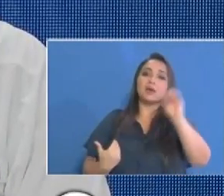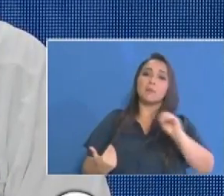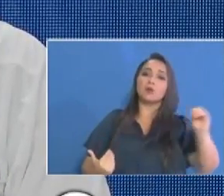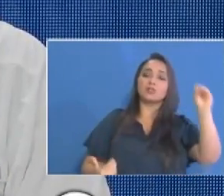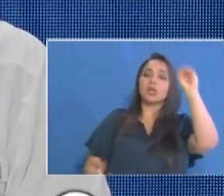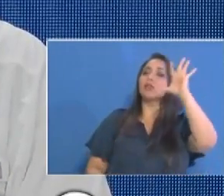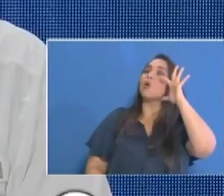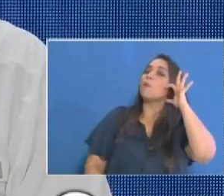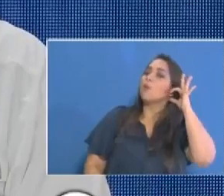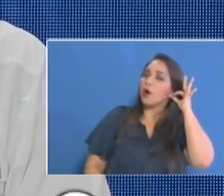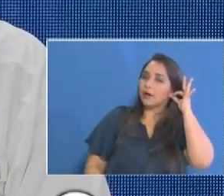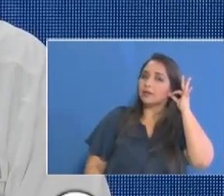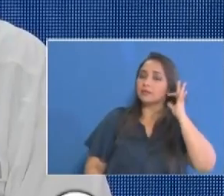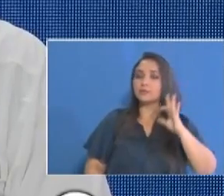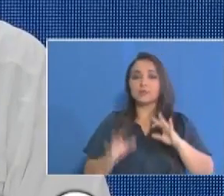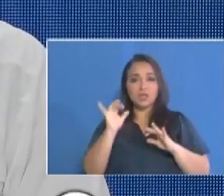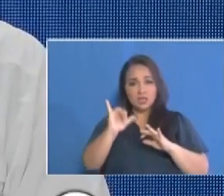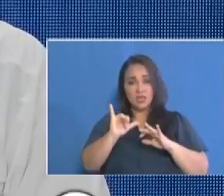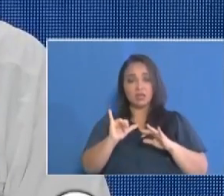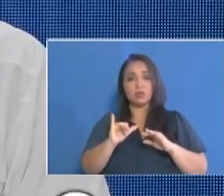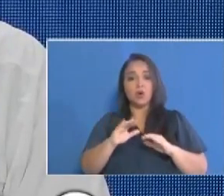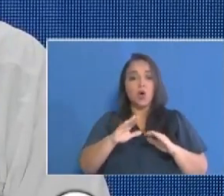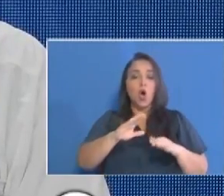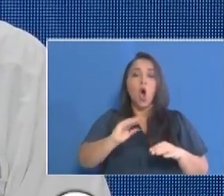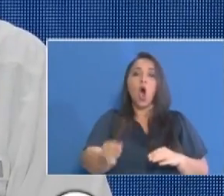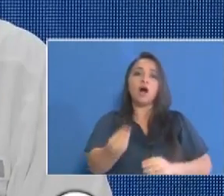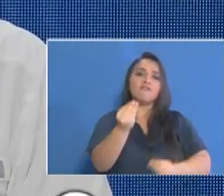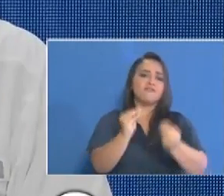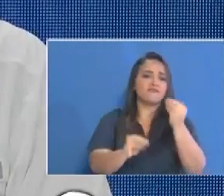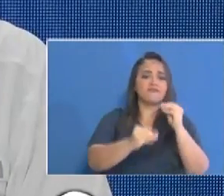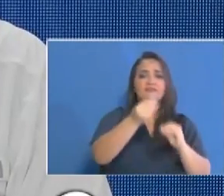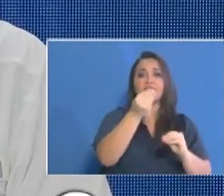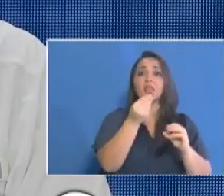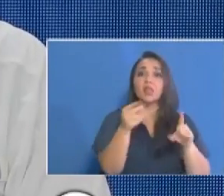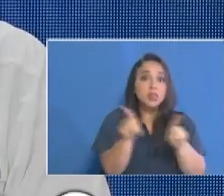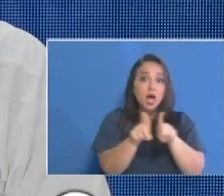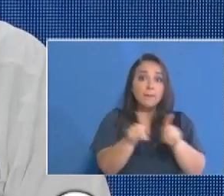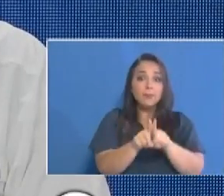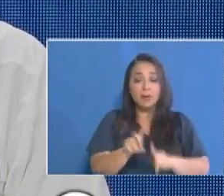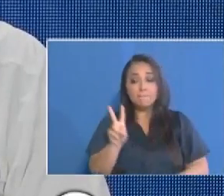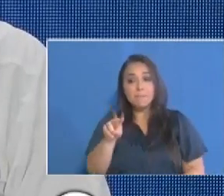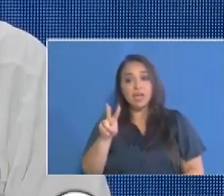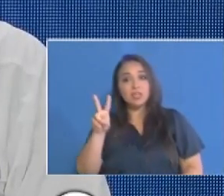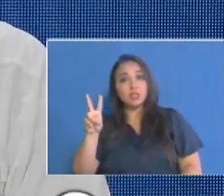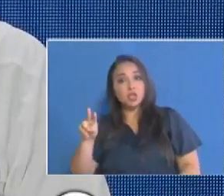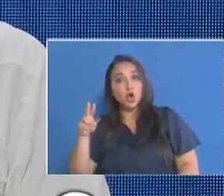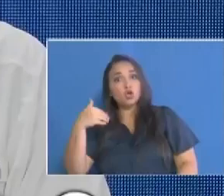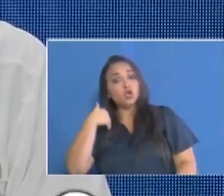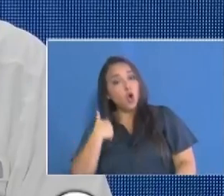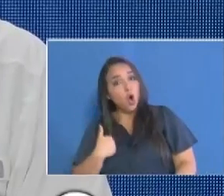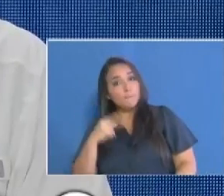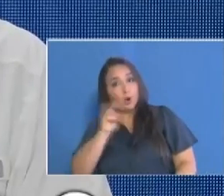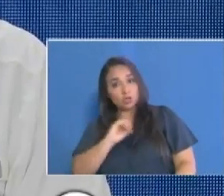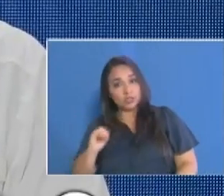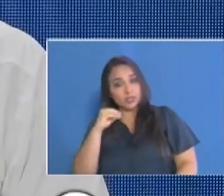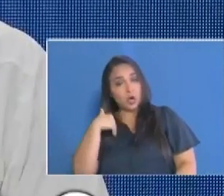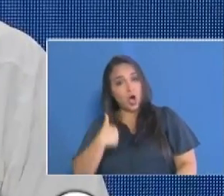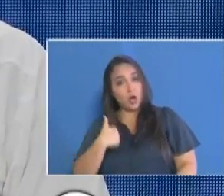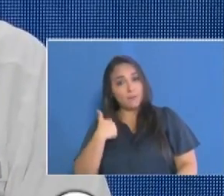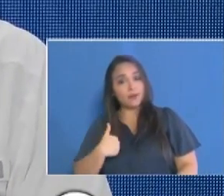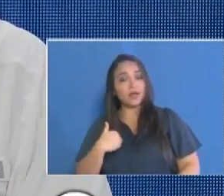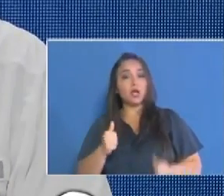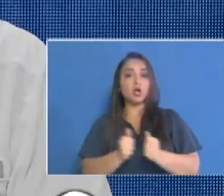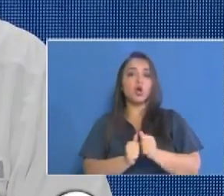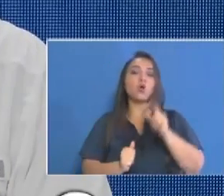femenino y el comportamiento de los menores también 22 menores masculinos con